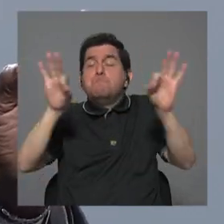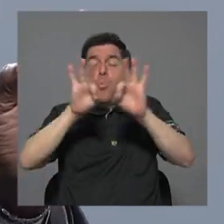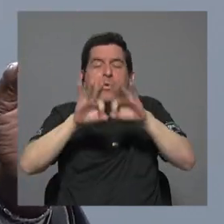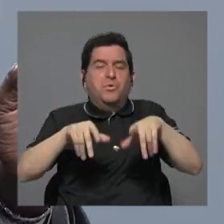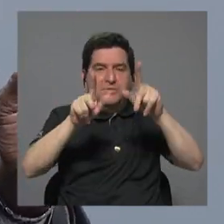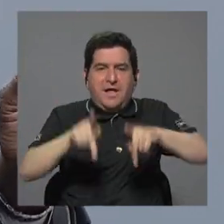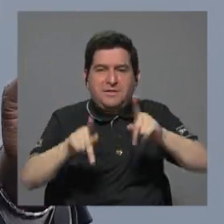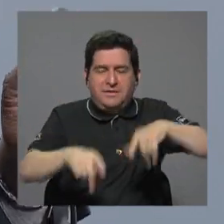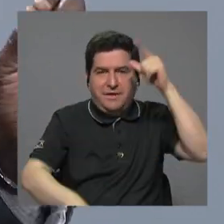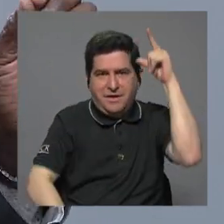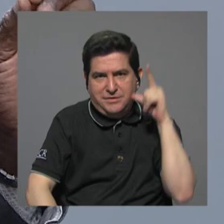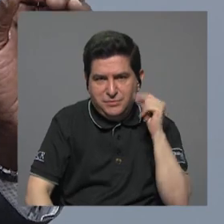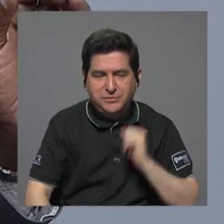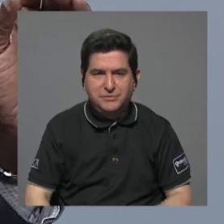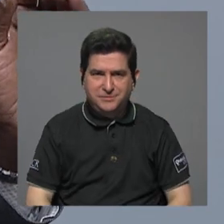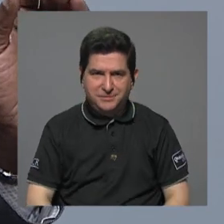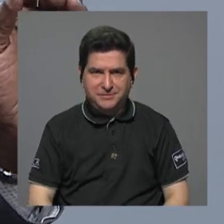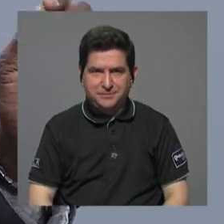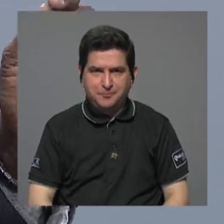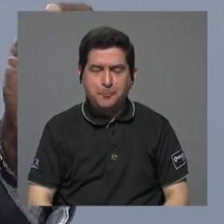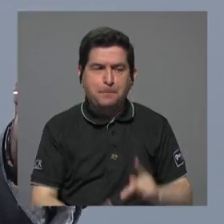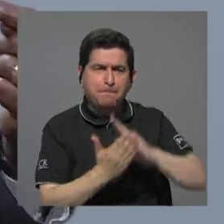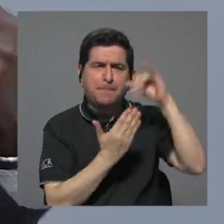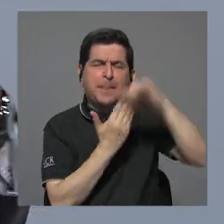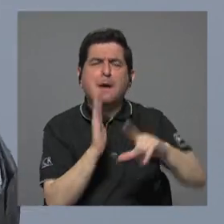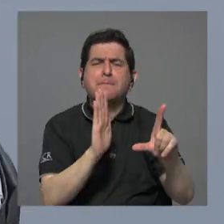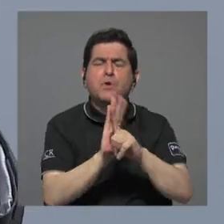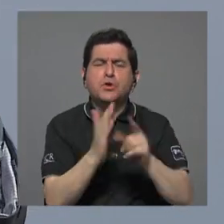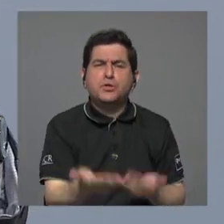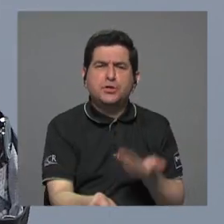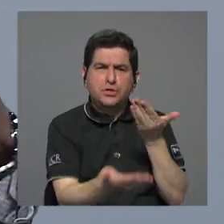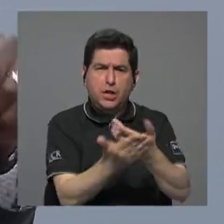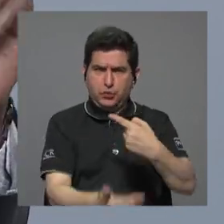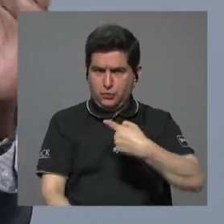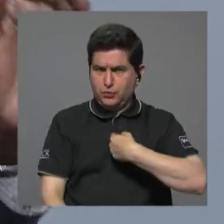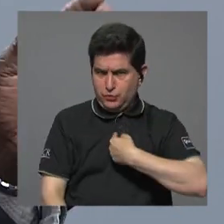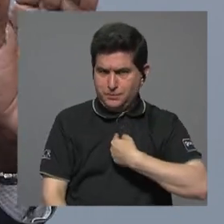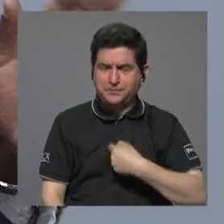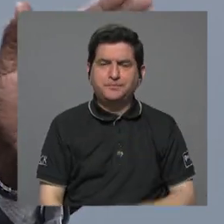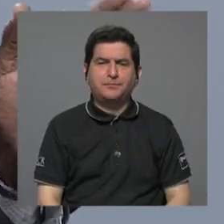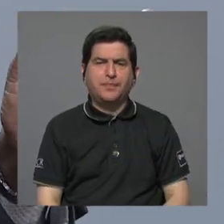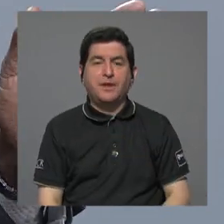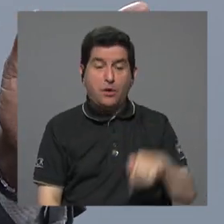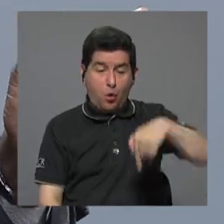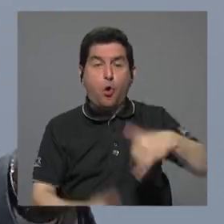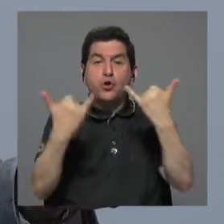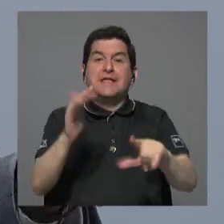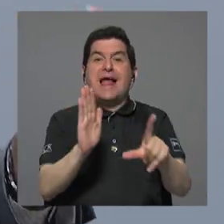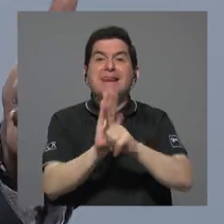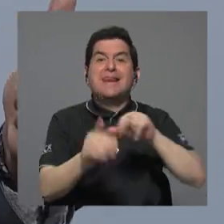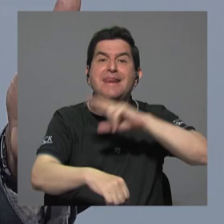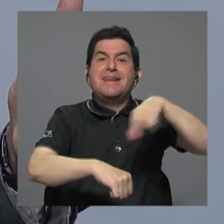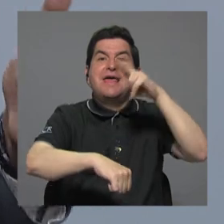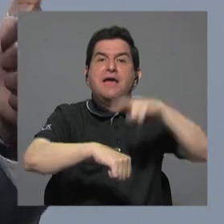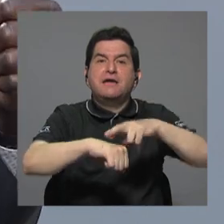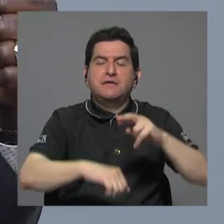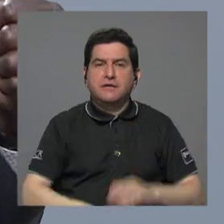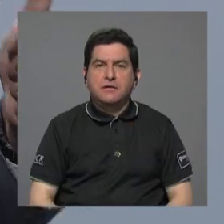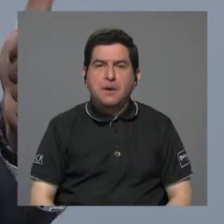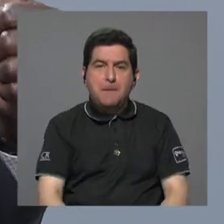los limonenses una una un proyecto de ley propuesto por este servidor que hoy es ley de la república para